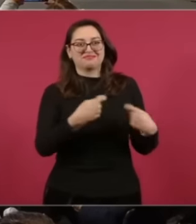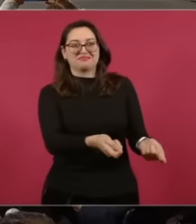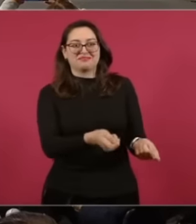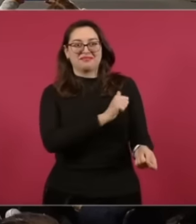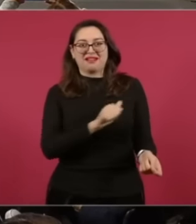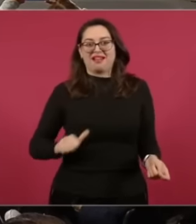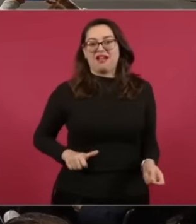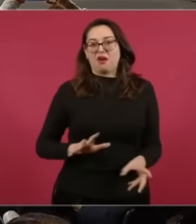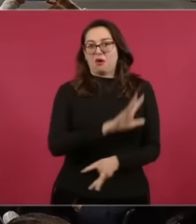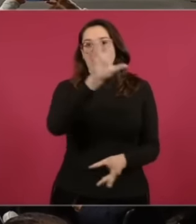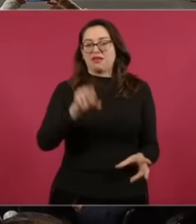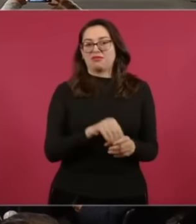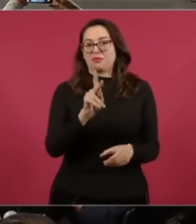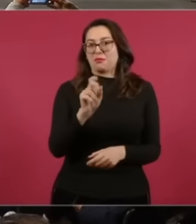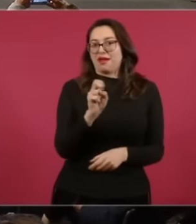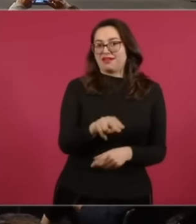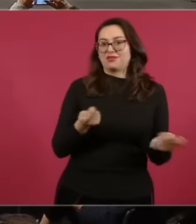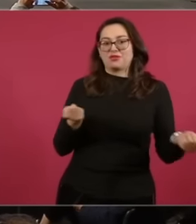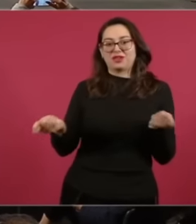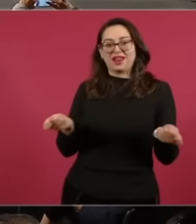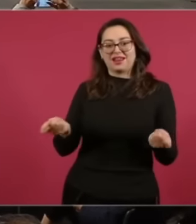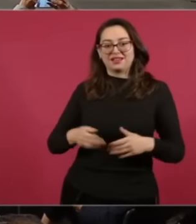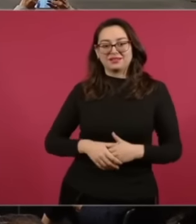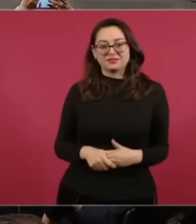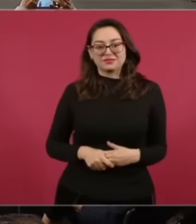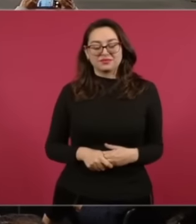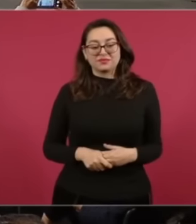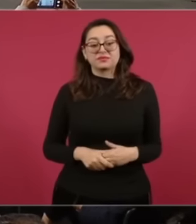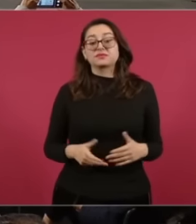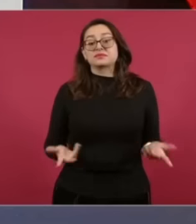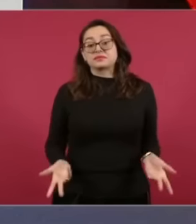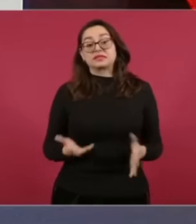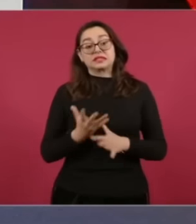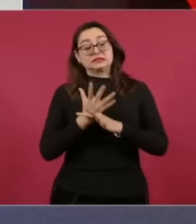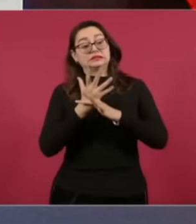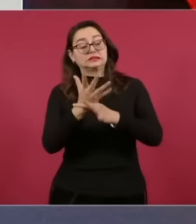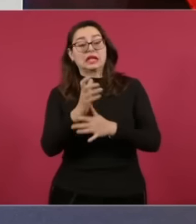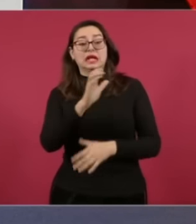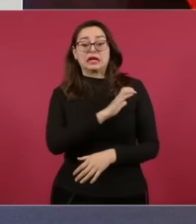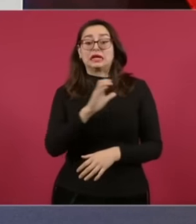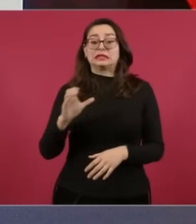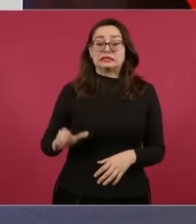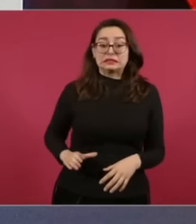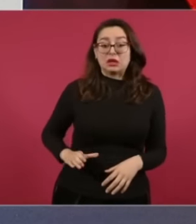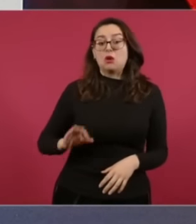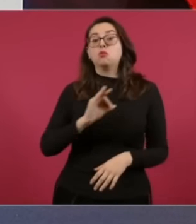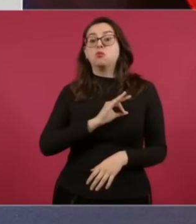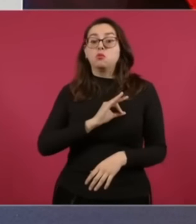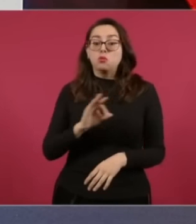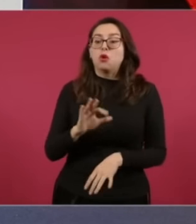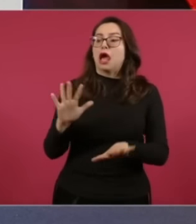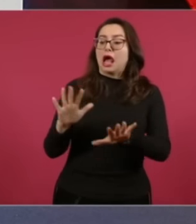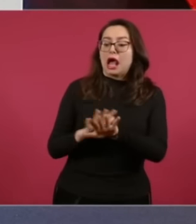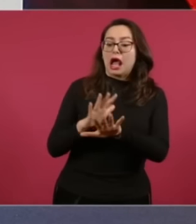Todas Las Candidaturas Se Podrán Modificar Siempre Y Cuando Exista El Acuerdo De Los Partidos Políticos